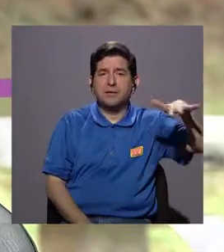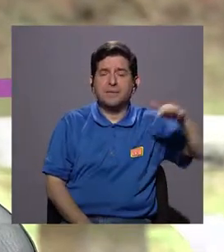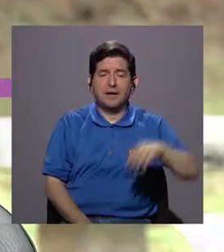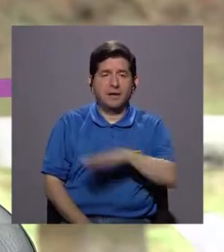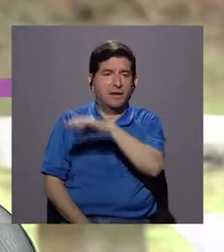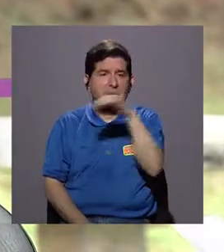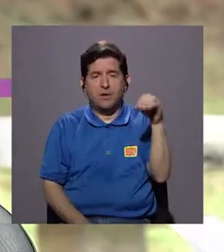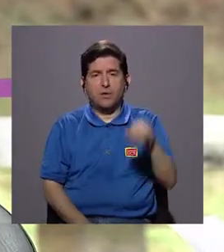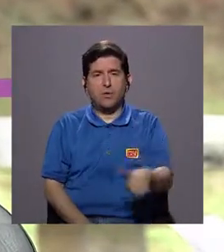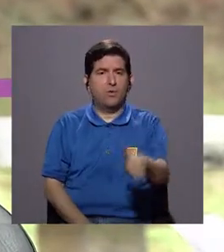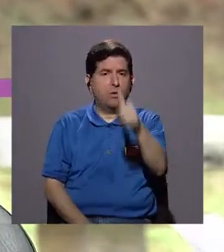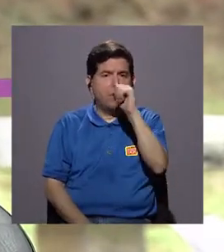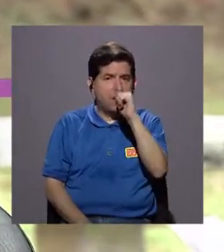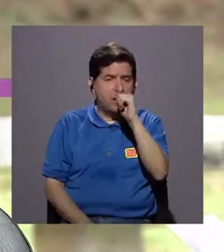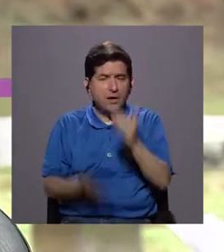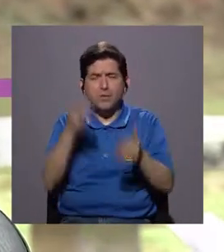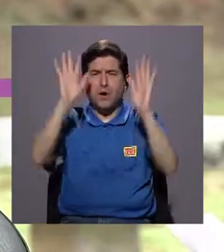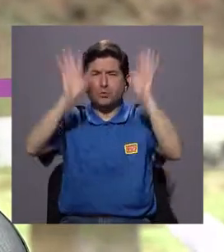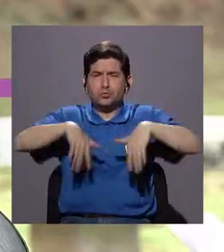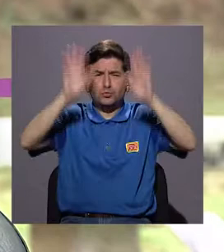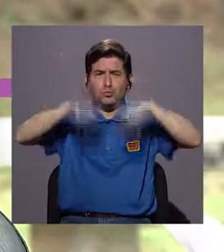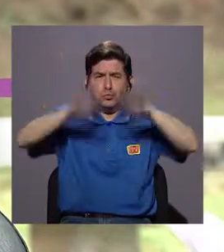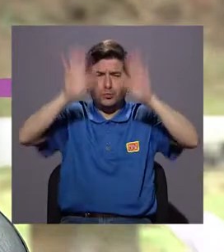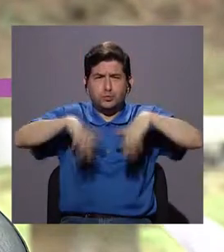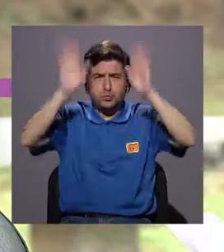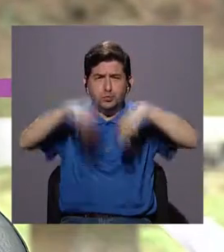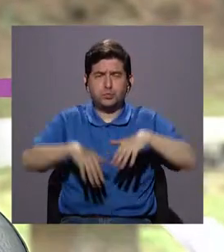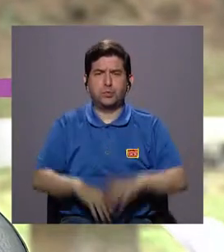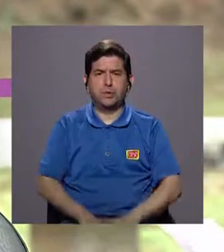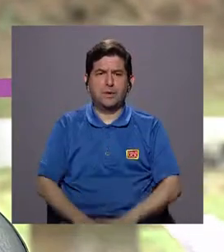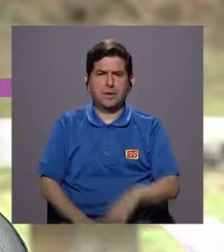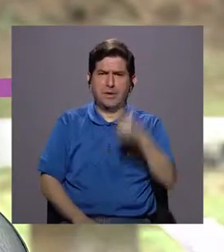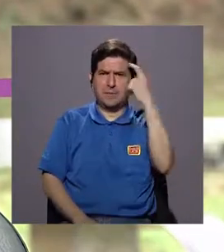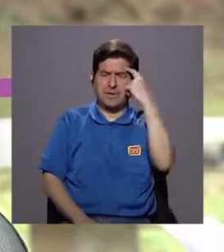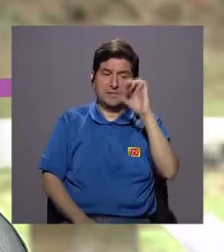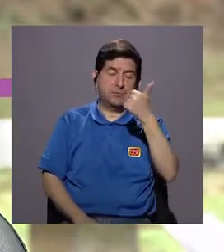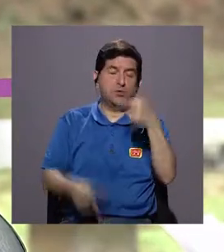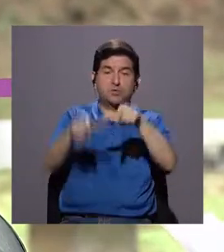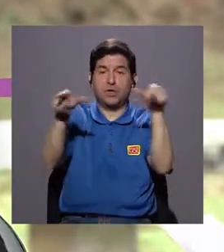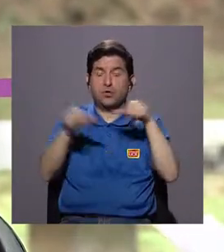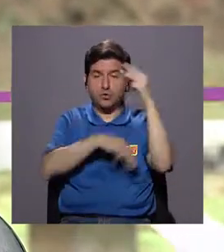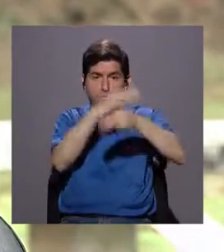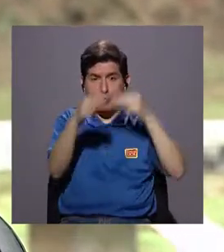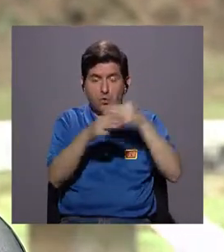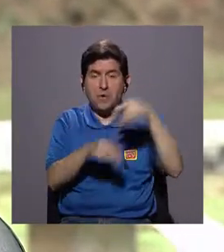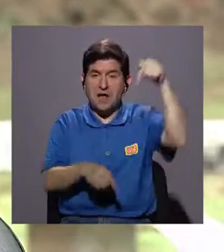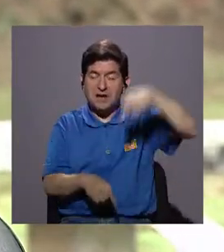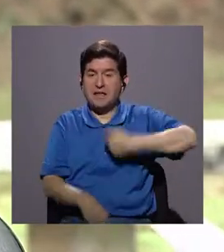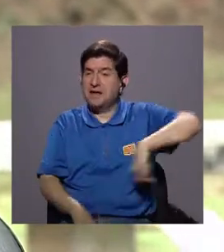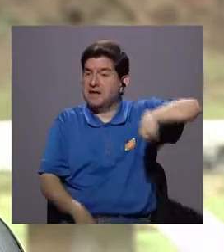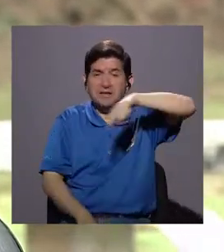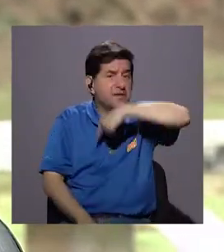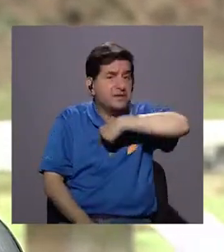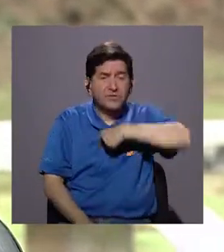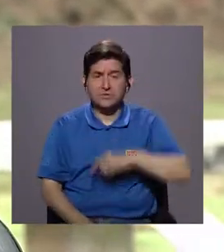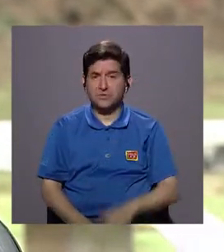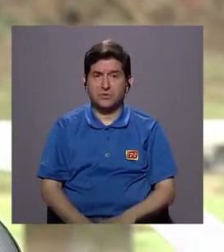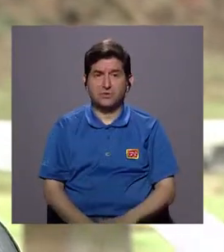pasa con esa agua que cayó, llovió mucho al otro lado del planeta Tierra? Y aquí nosotros no